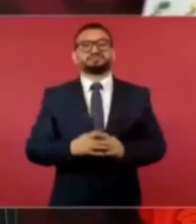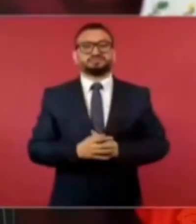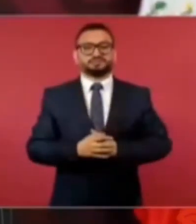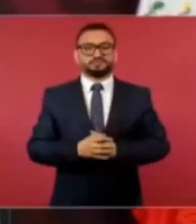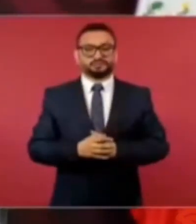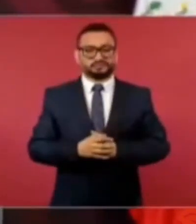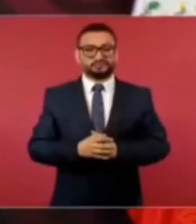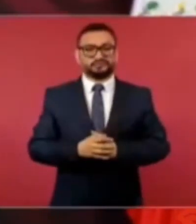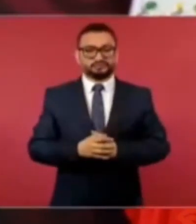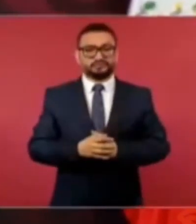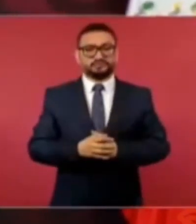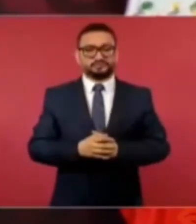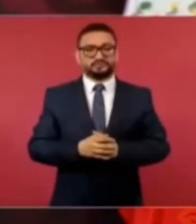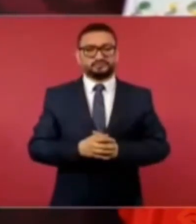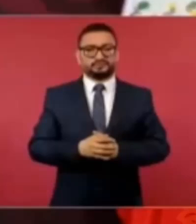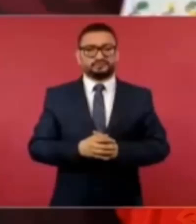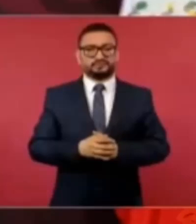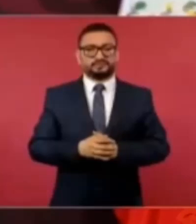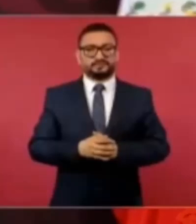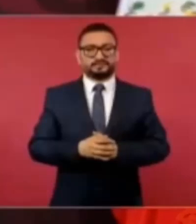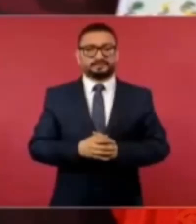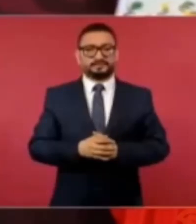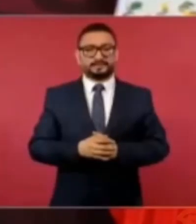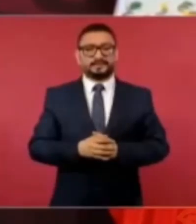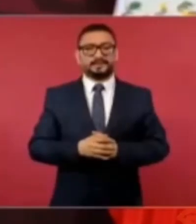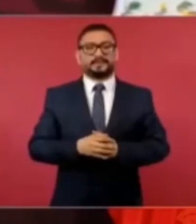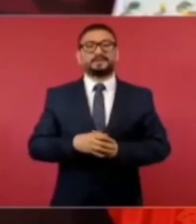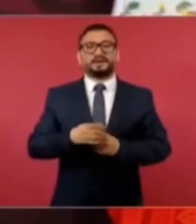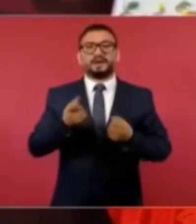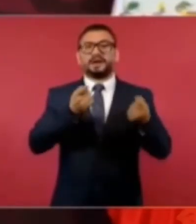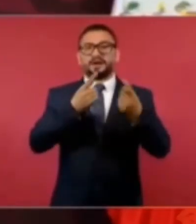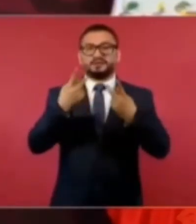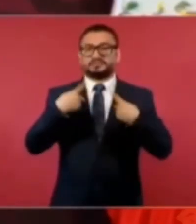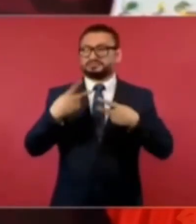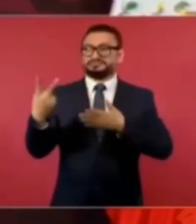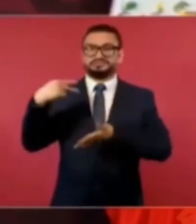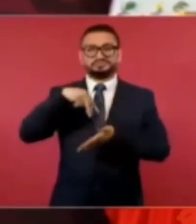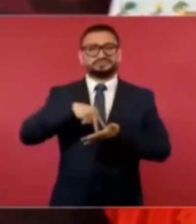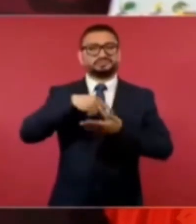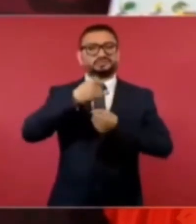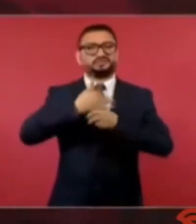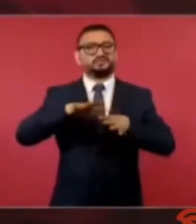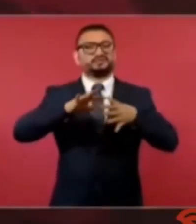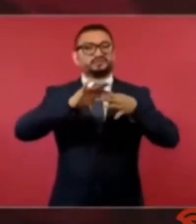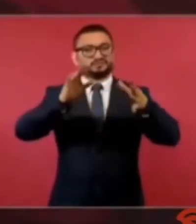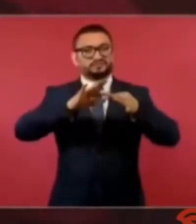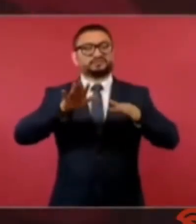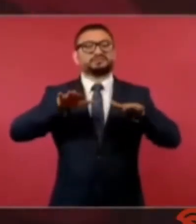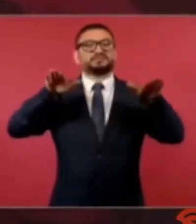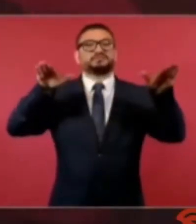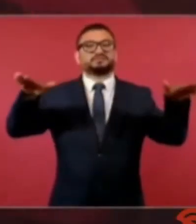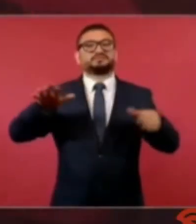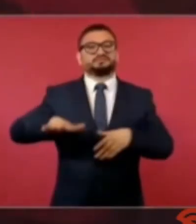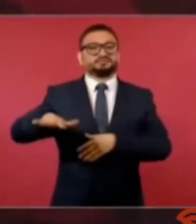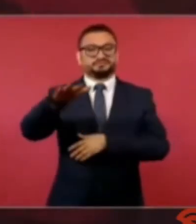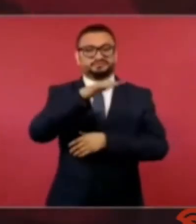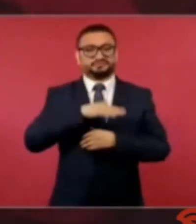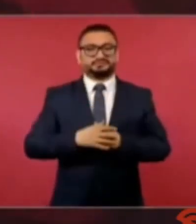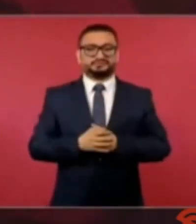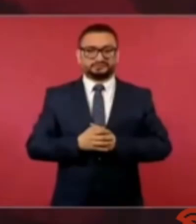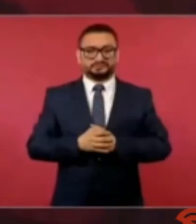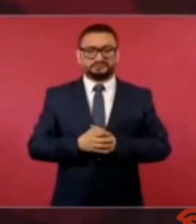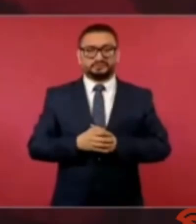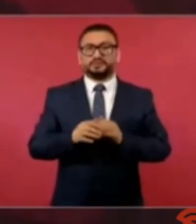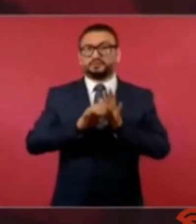de tener ese aeropuerto aquí vinieron a informarnos el aeropuerto de